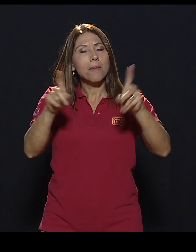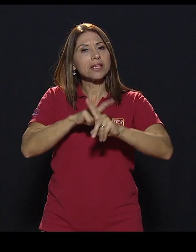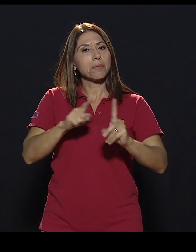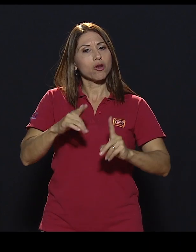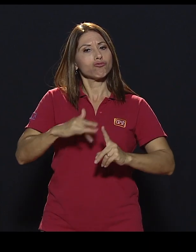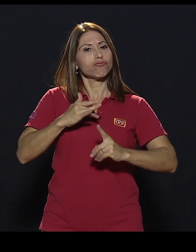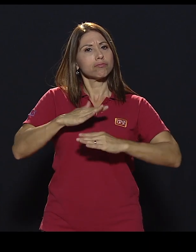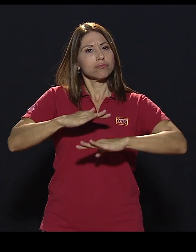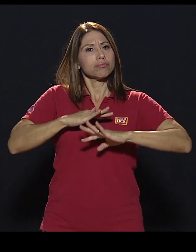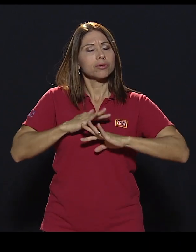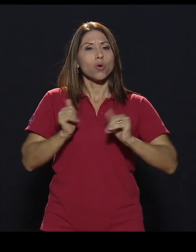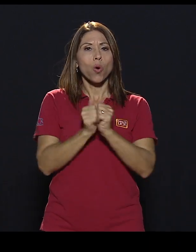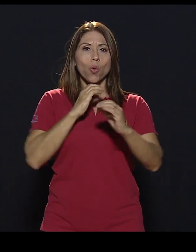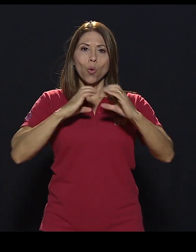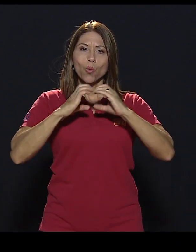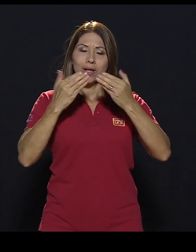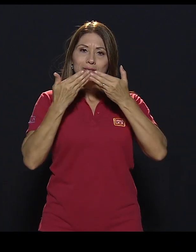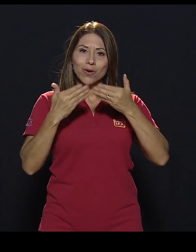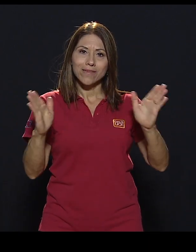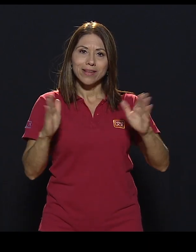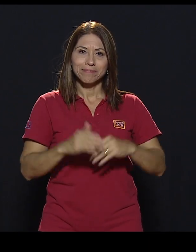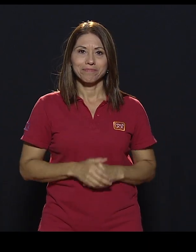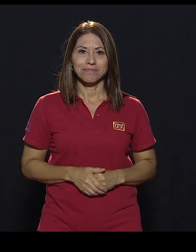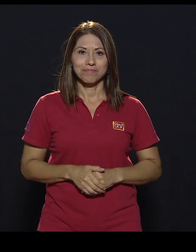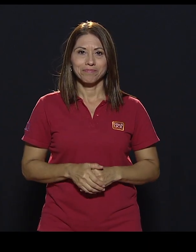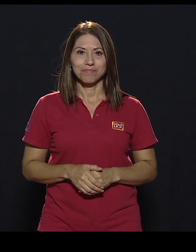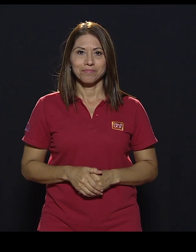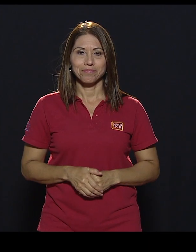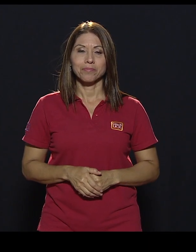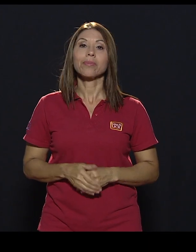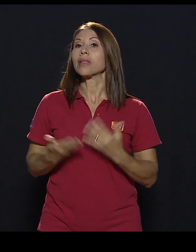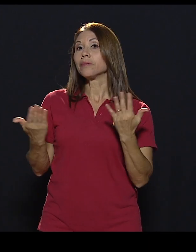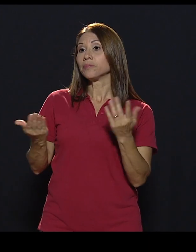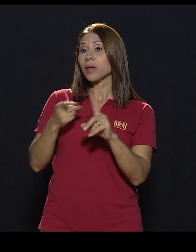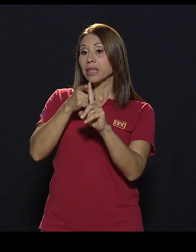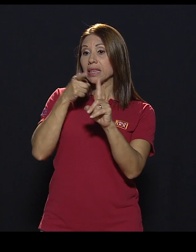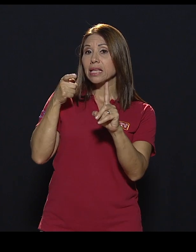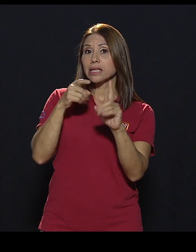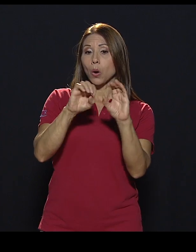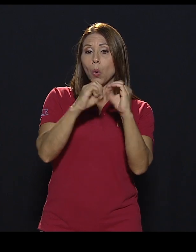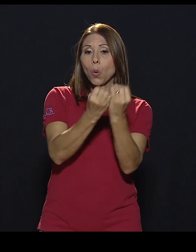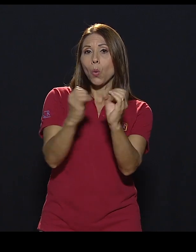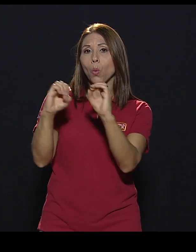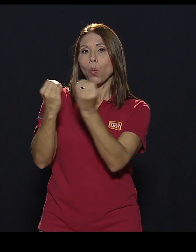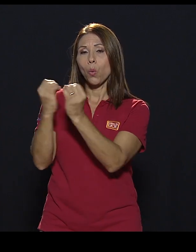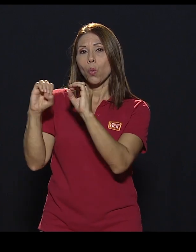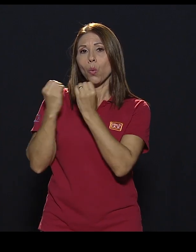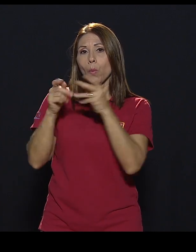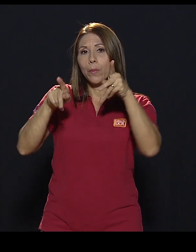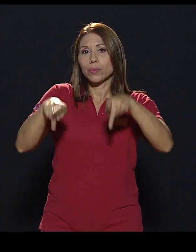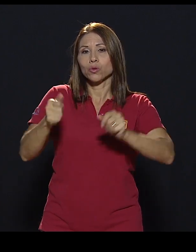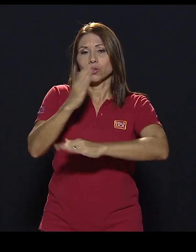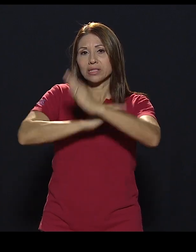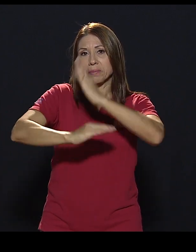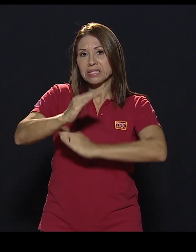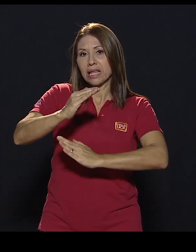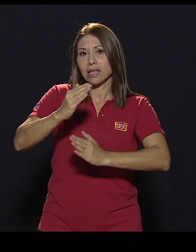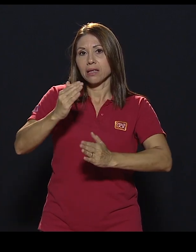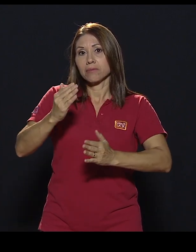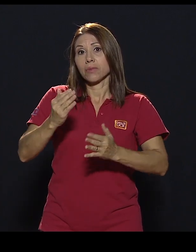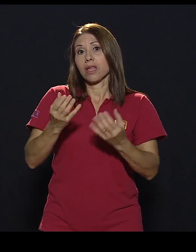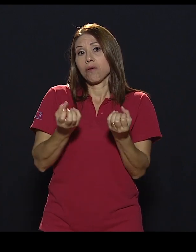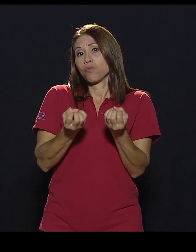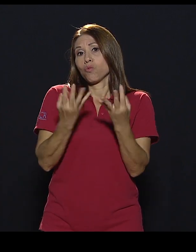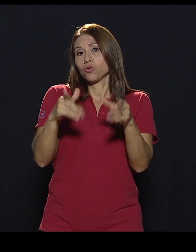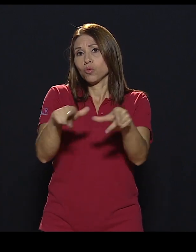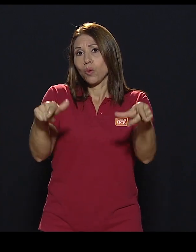a gusto, hablarlo con una comunicación abierta. ¿Cómo podríamos también desde las organizaciones de personas con discapacidad, que de repente